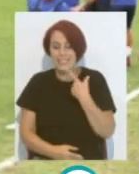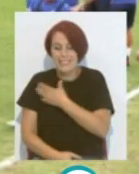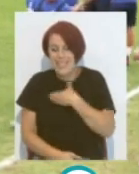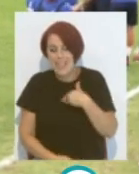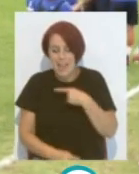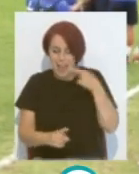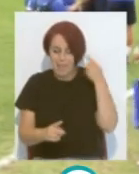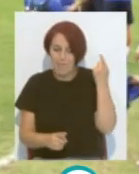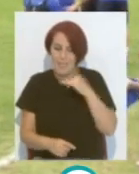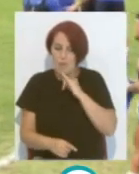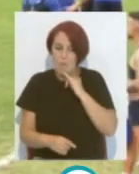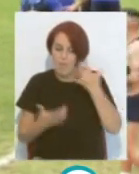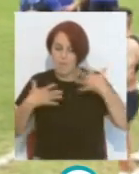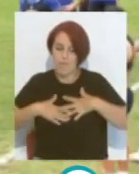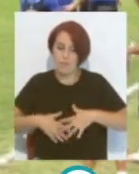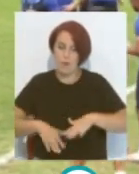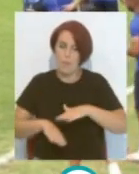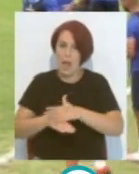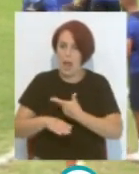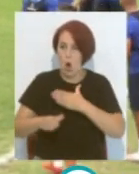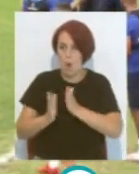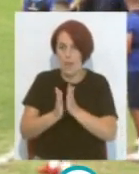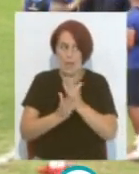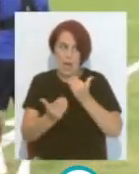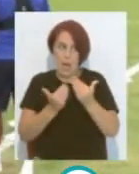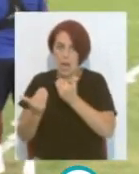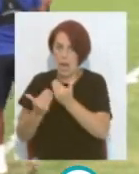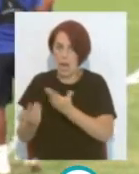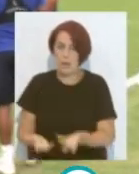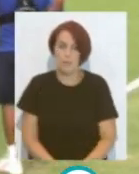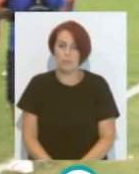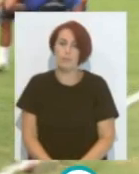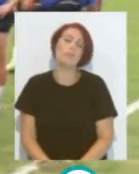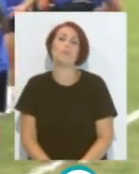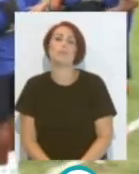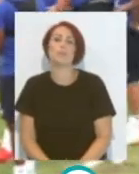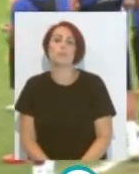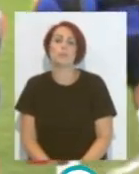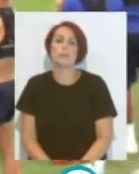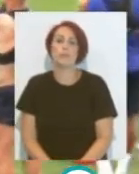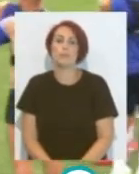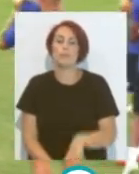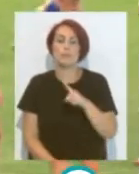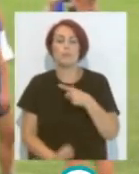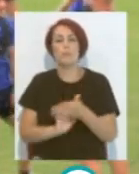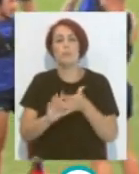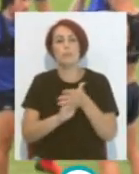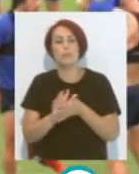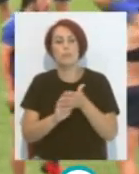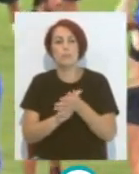conocer El idioma Para defenderse Con sus compañeros Y rendir Al mejor nivel También Hablando de